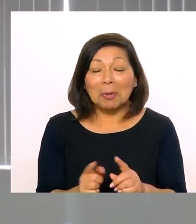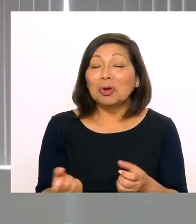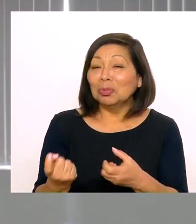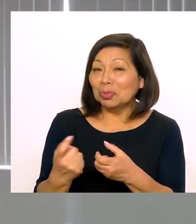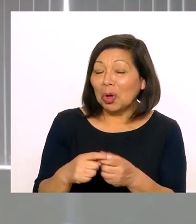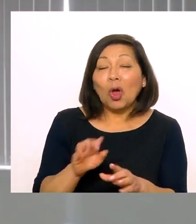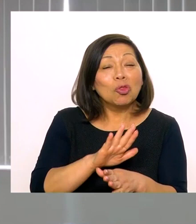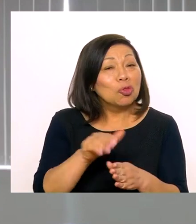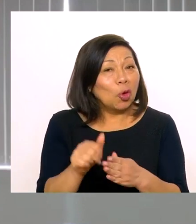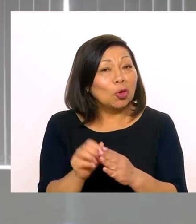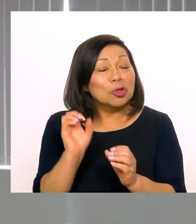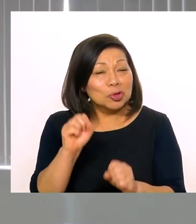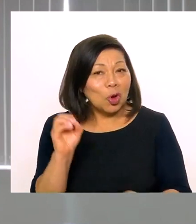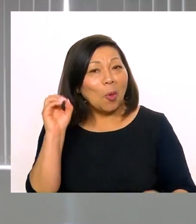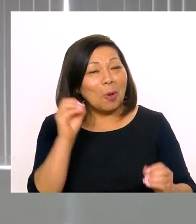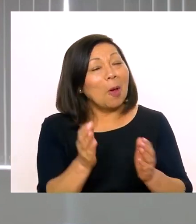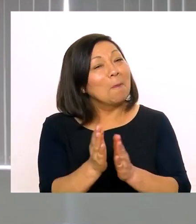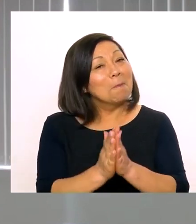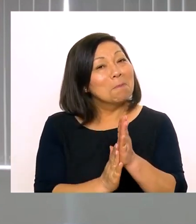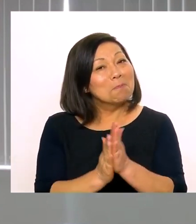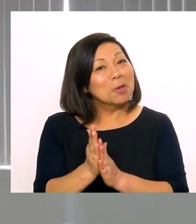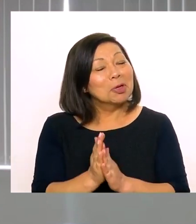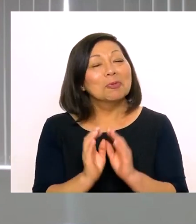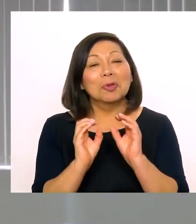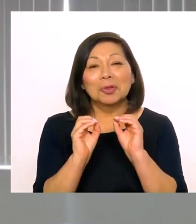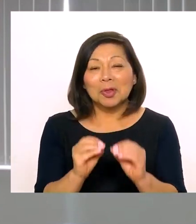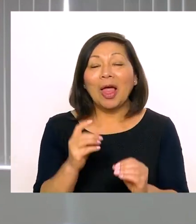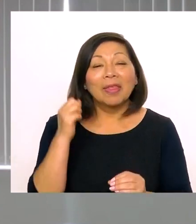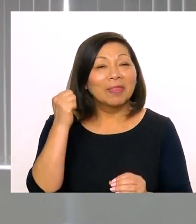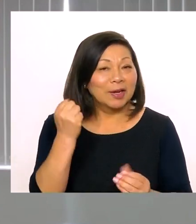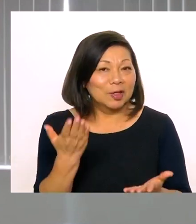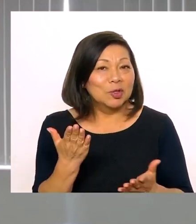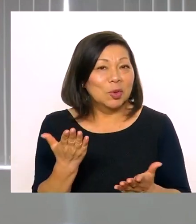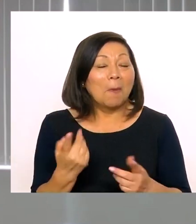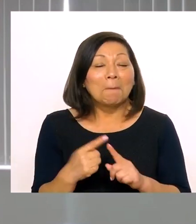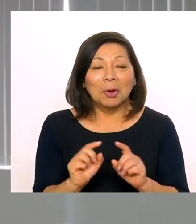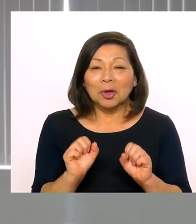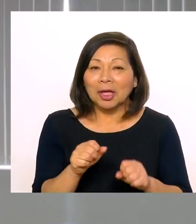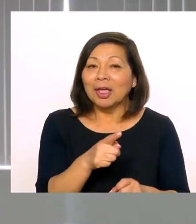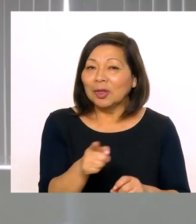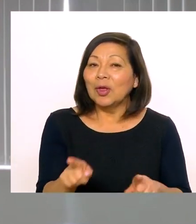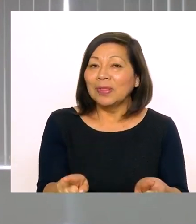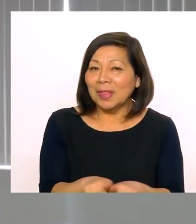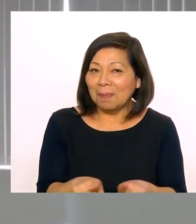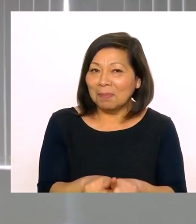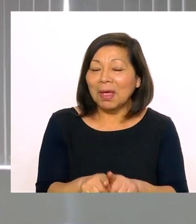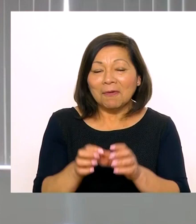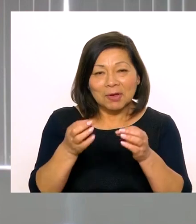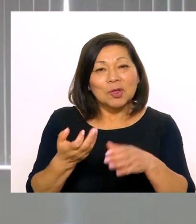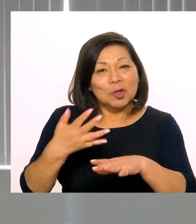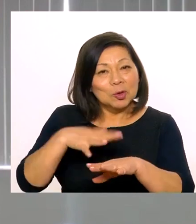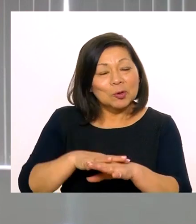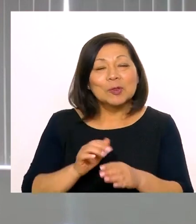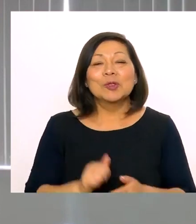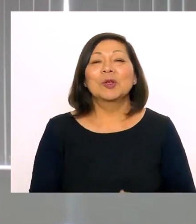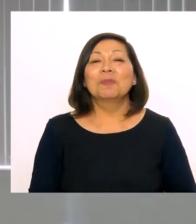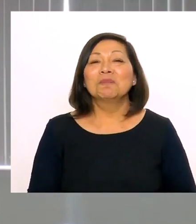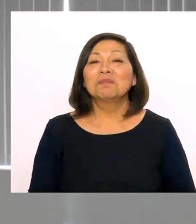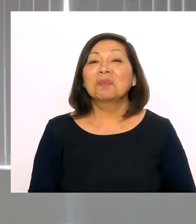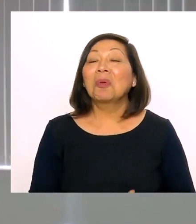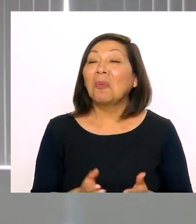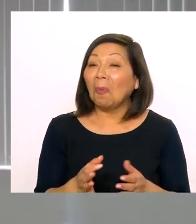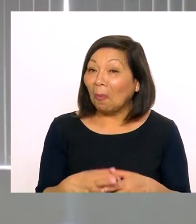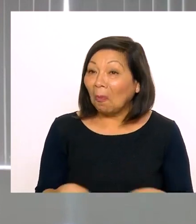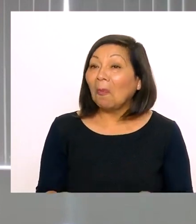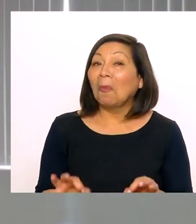sectores para que resolvamos esas trabas y tengan ellos todas las oportunidades y beneficios, que también es un derecho universal para todos, pero que ellos tengan